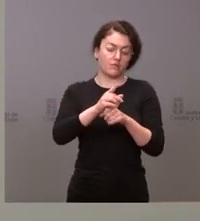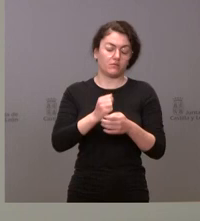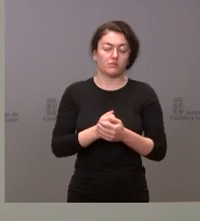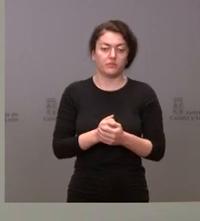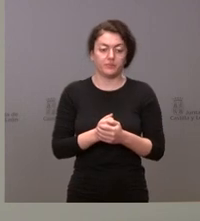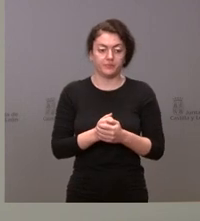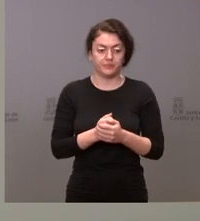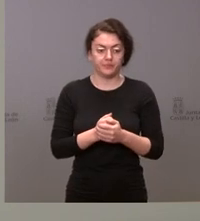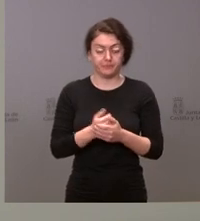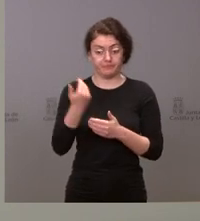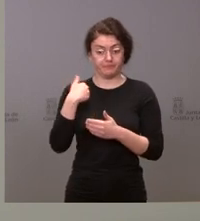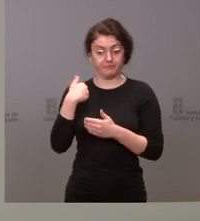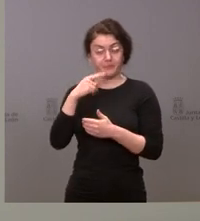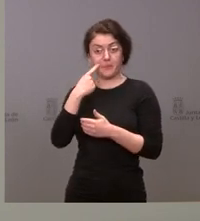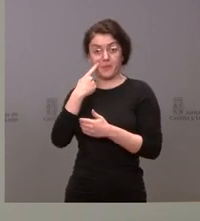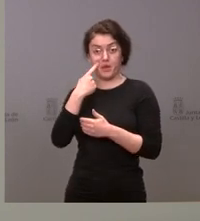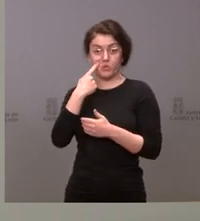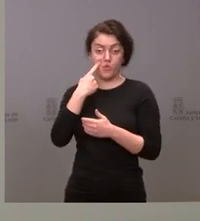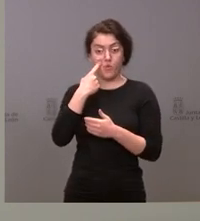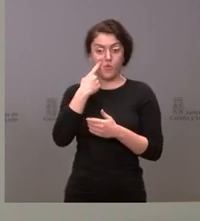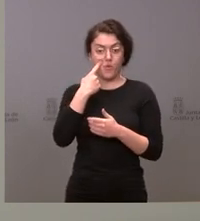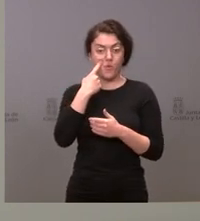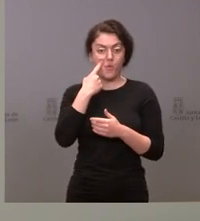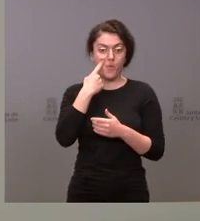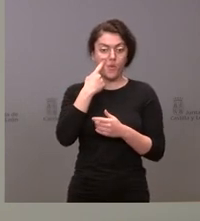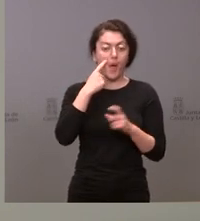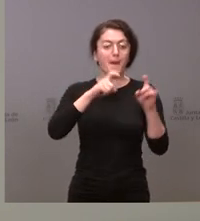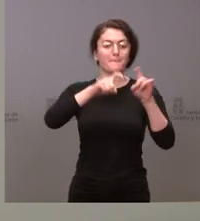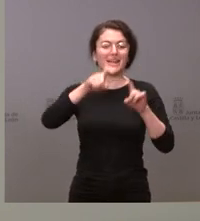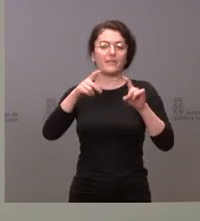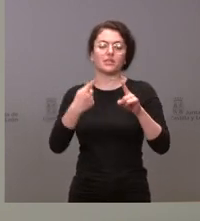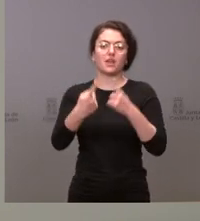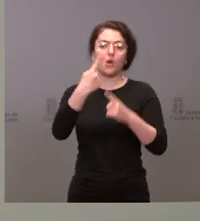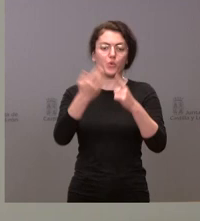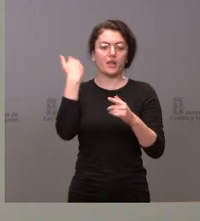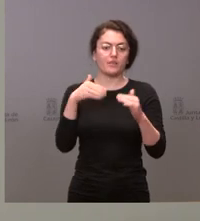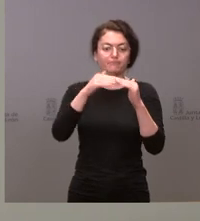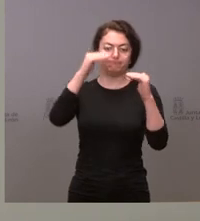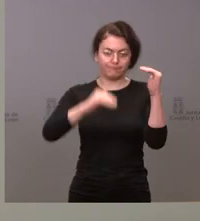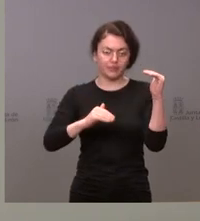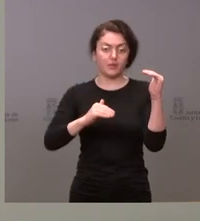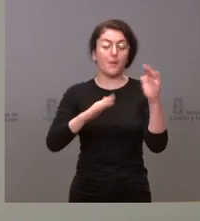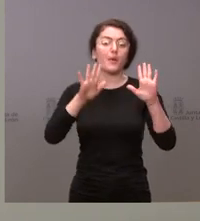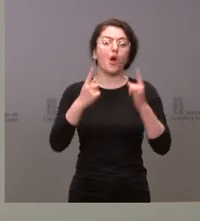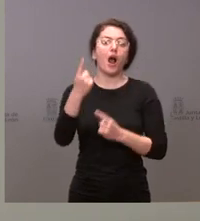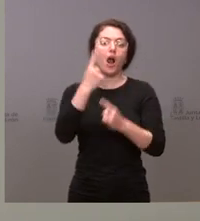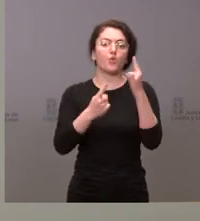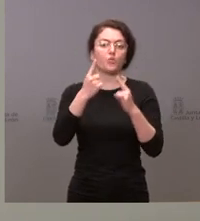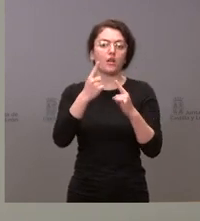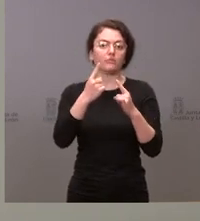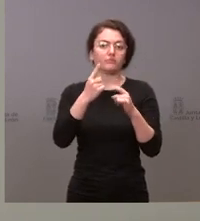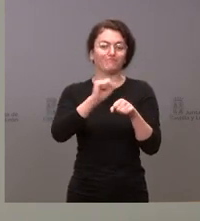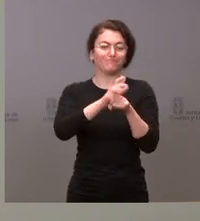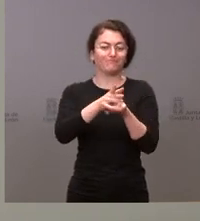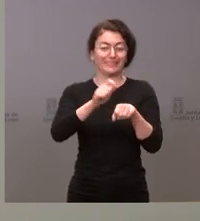viendo que hay algunas variables que siguen esa tendencia a la baja, pero algunas tienen algún repunte que, por